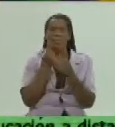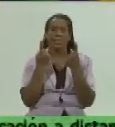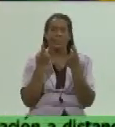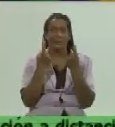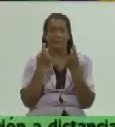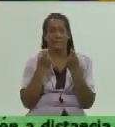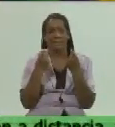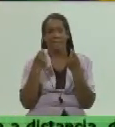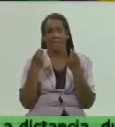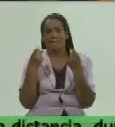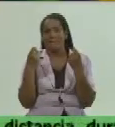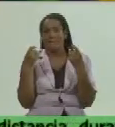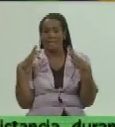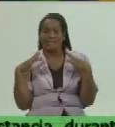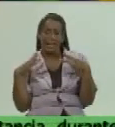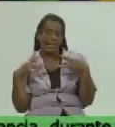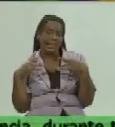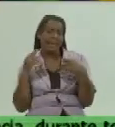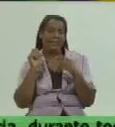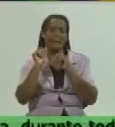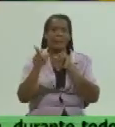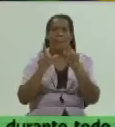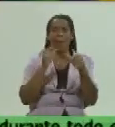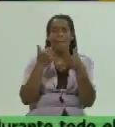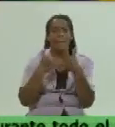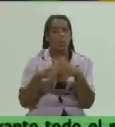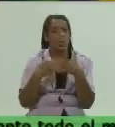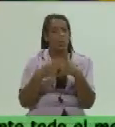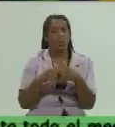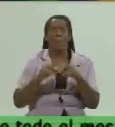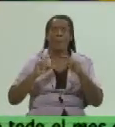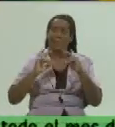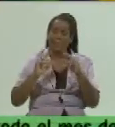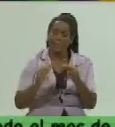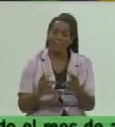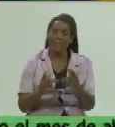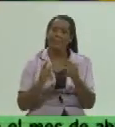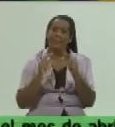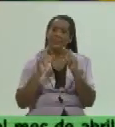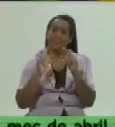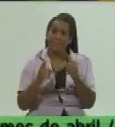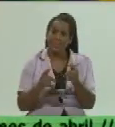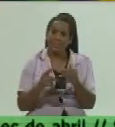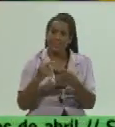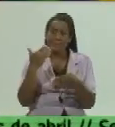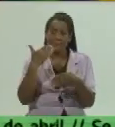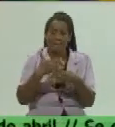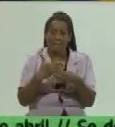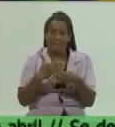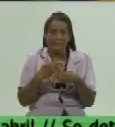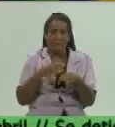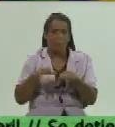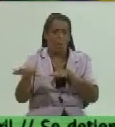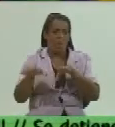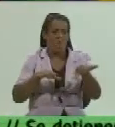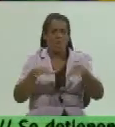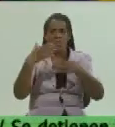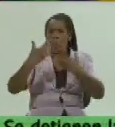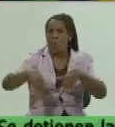salir de adquirir los productos y demás pero no es ocioso reiterar restringir los movimientos al mínimo posible